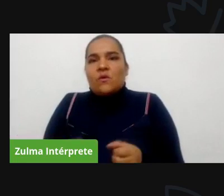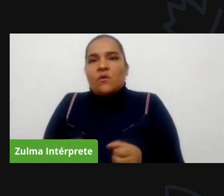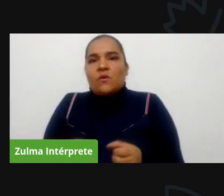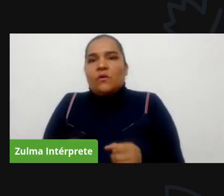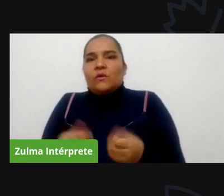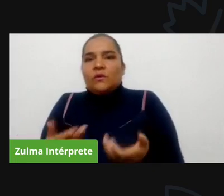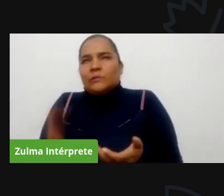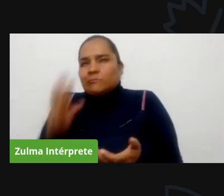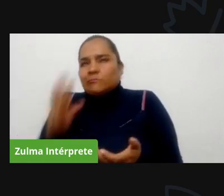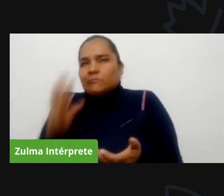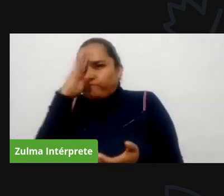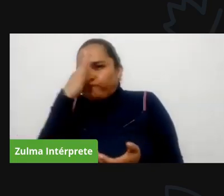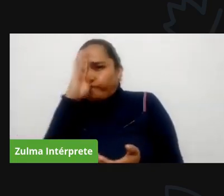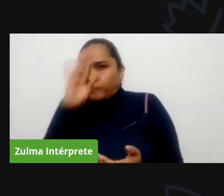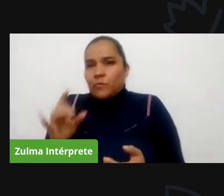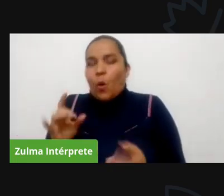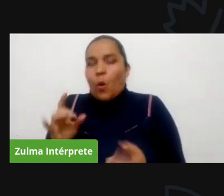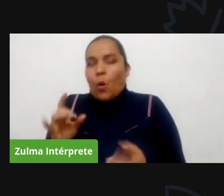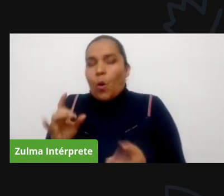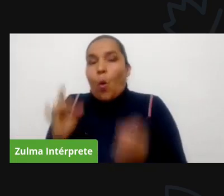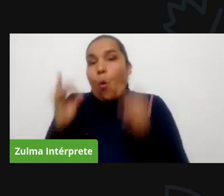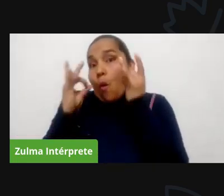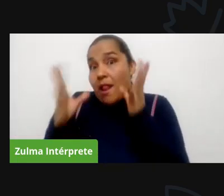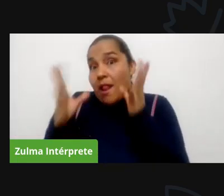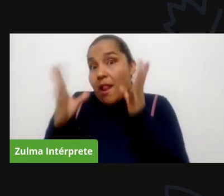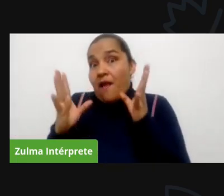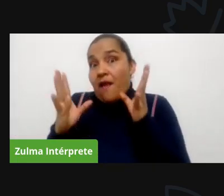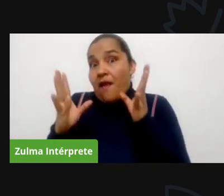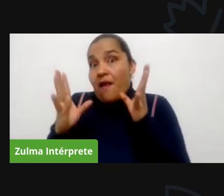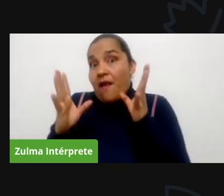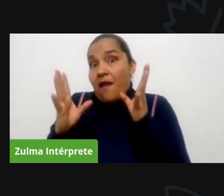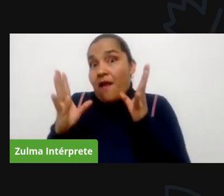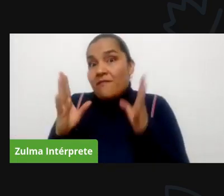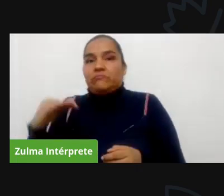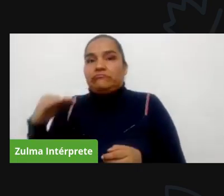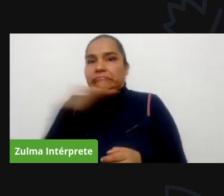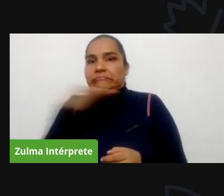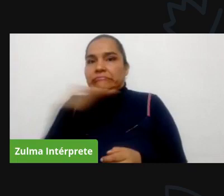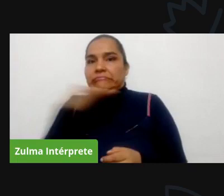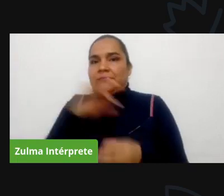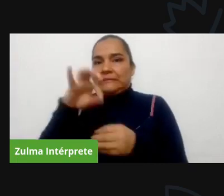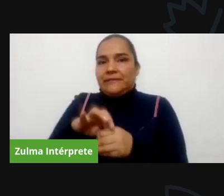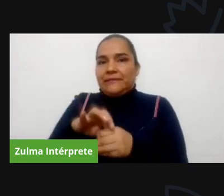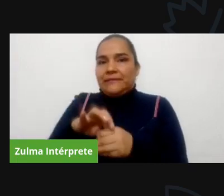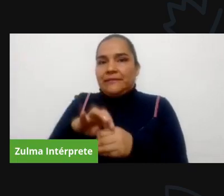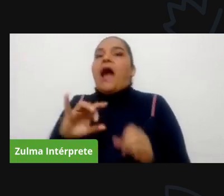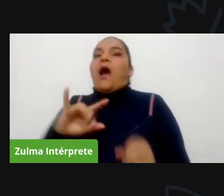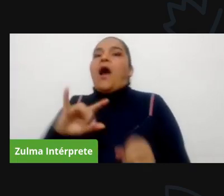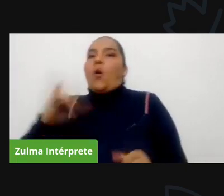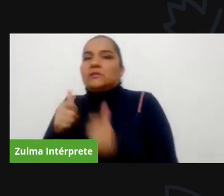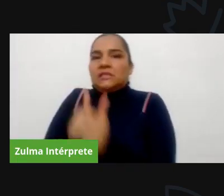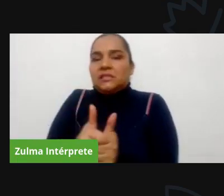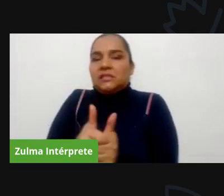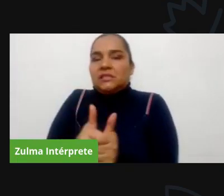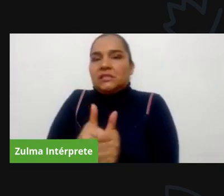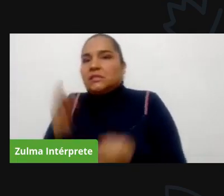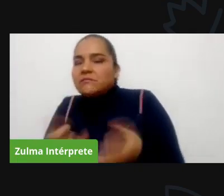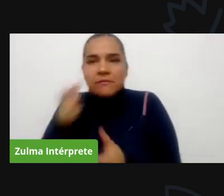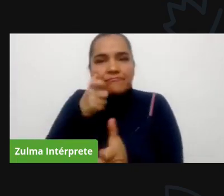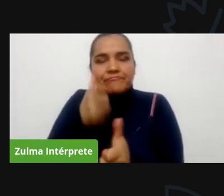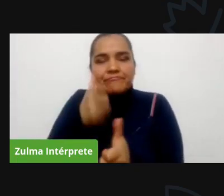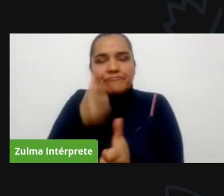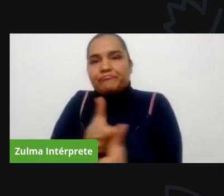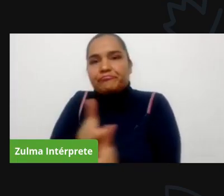supervisión que son ya delitos frente al proceso de decisión de los miembros de las